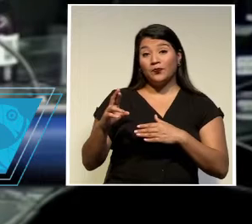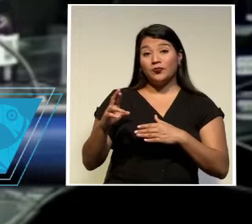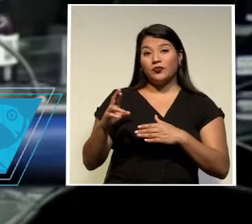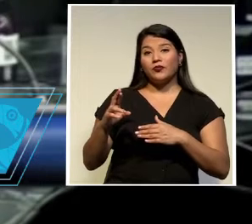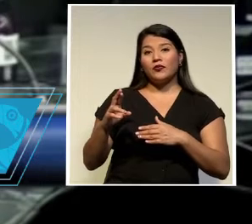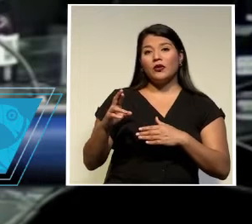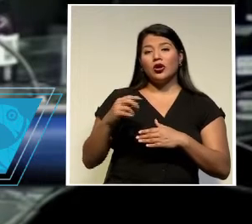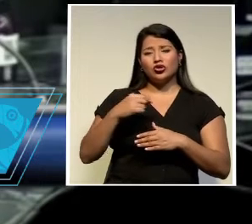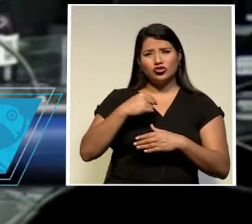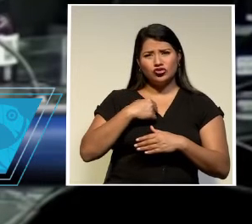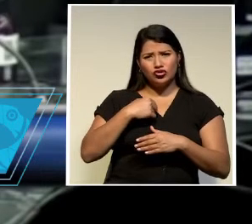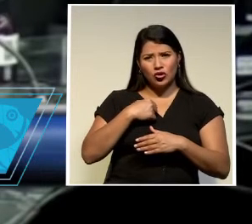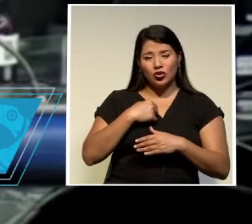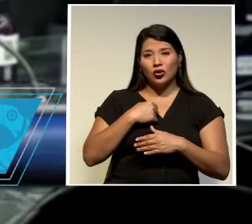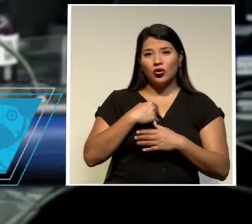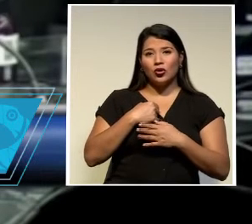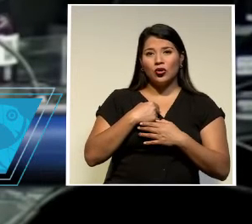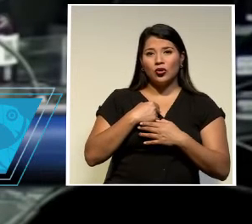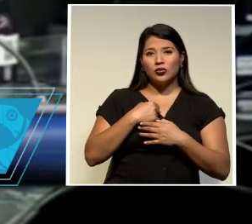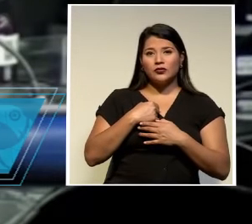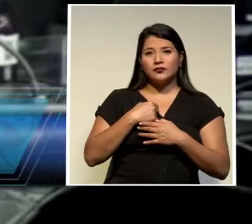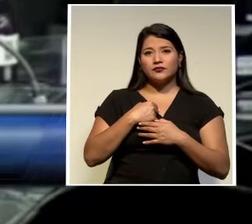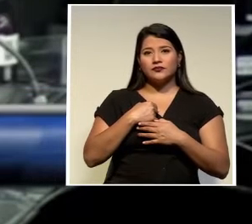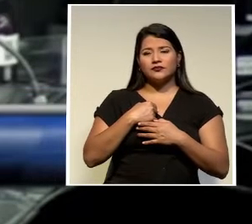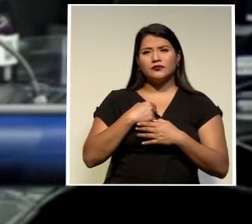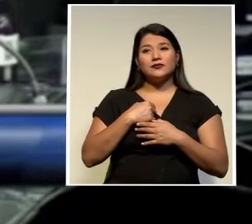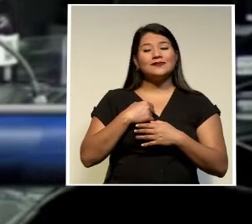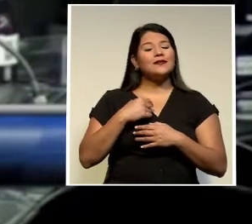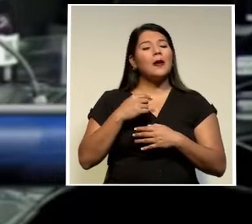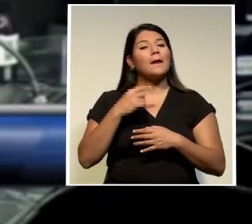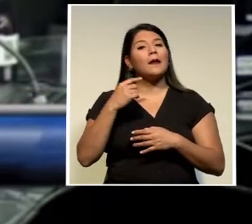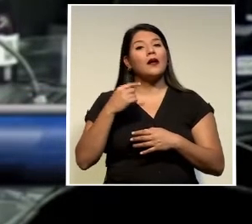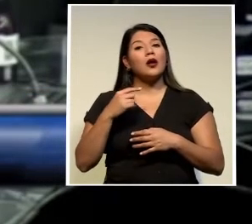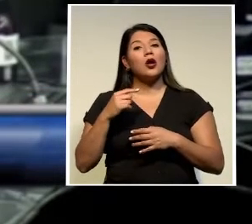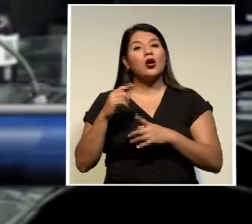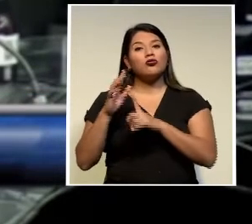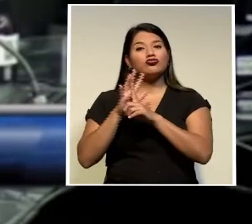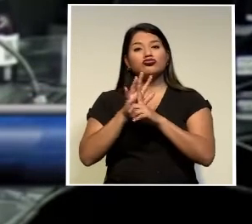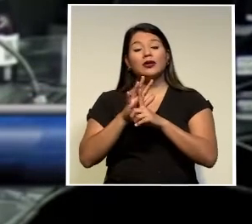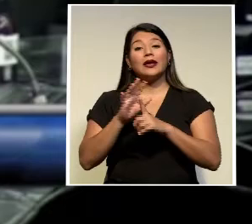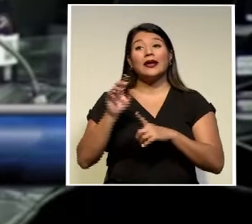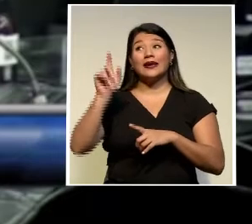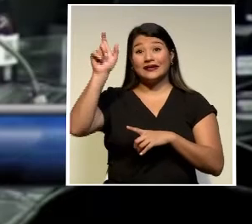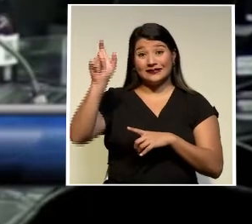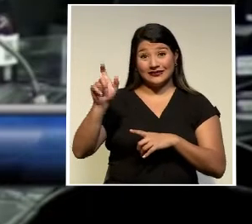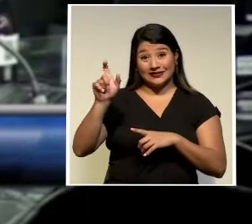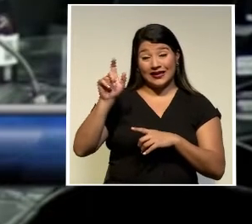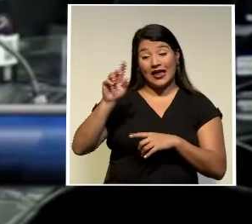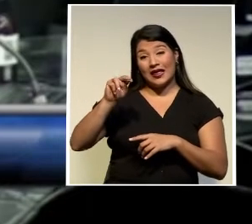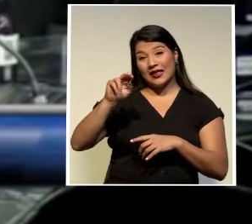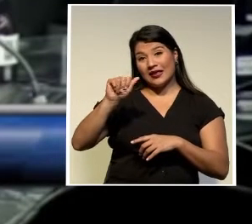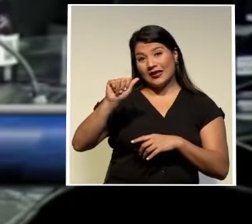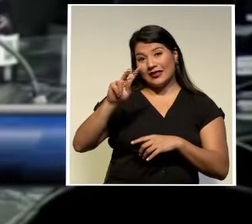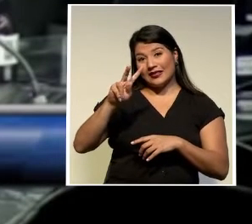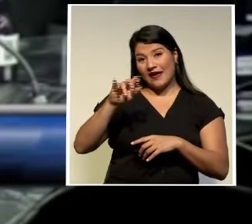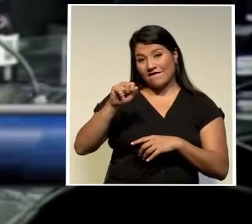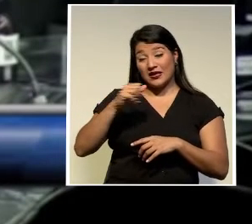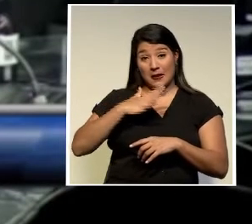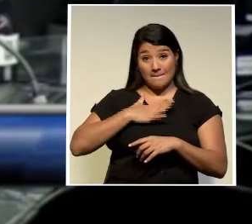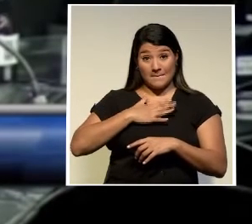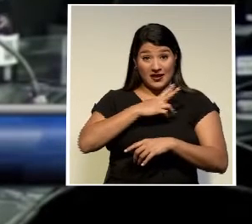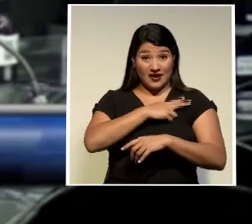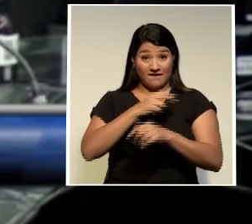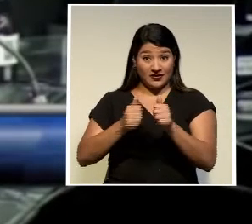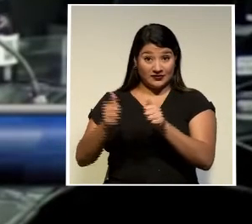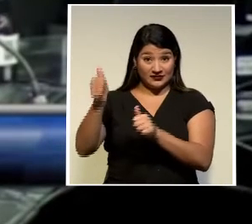fui sometida al más agraviante acoso y persecución tanto administrativa como judicial pues se impulsaron procedimientos